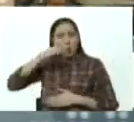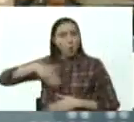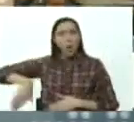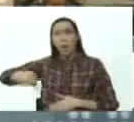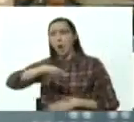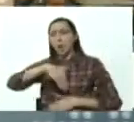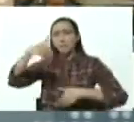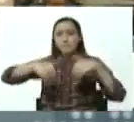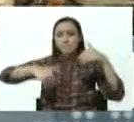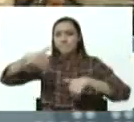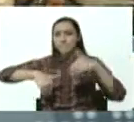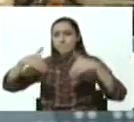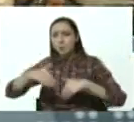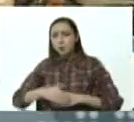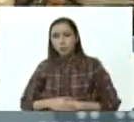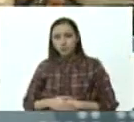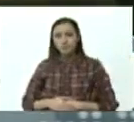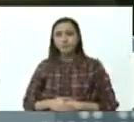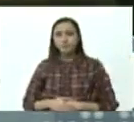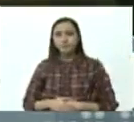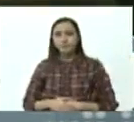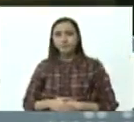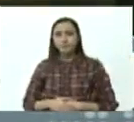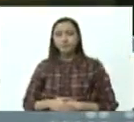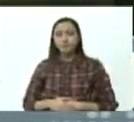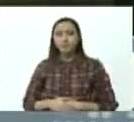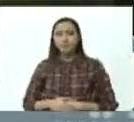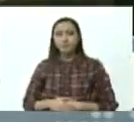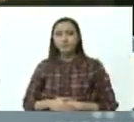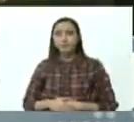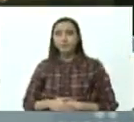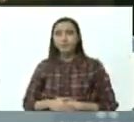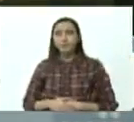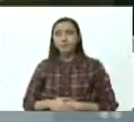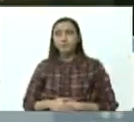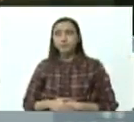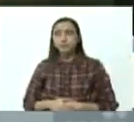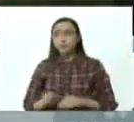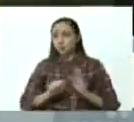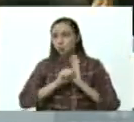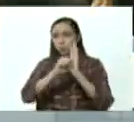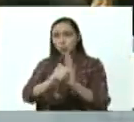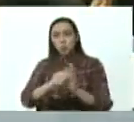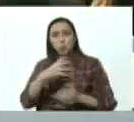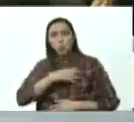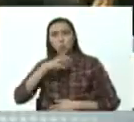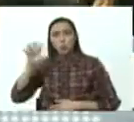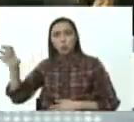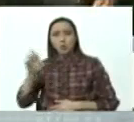popular y el ejercicio de la soberanía popular signo de una república.